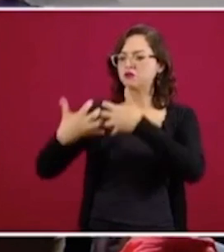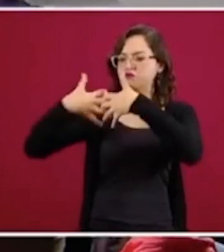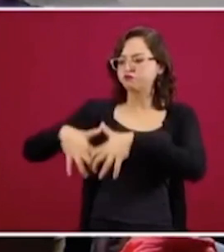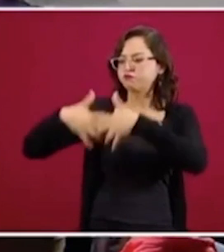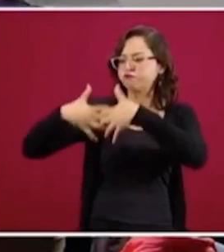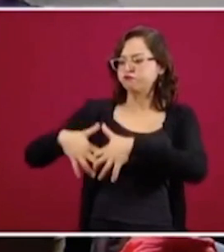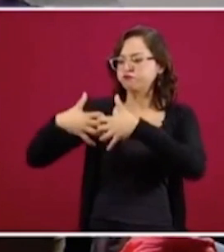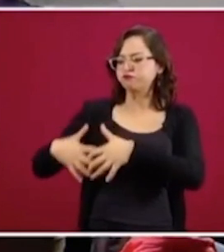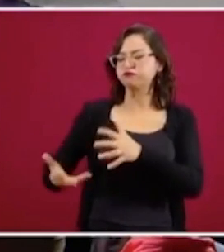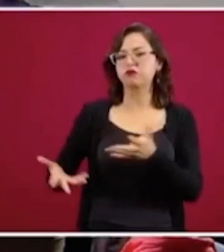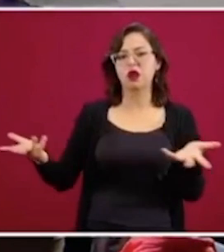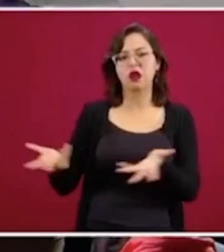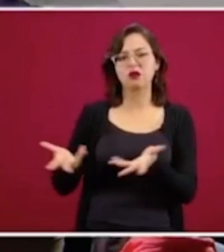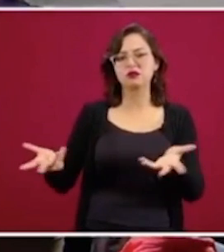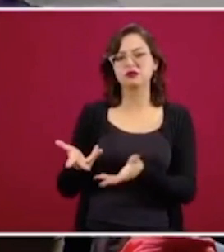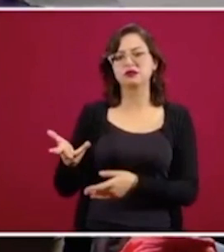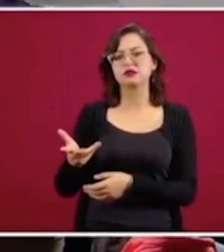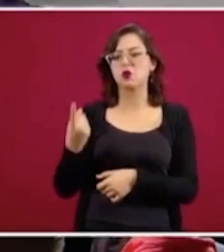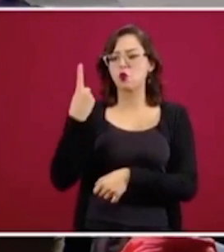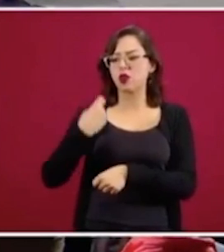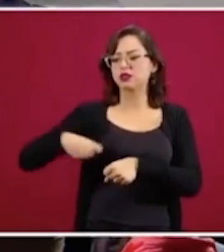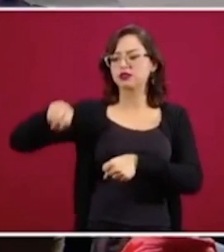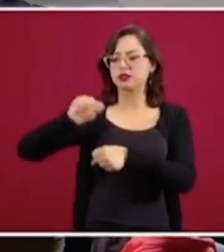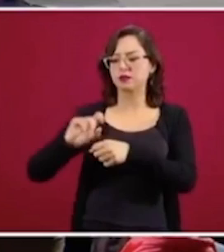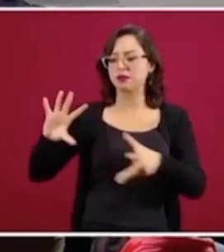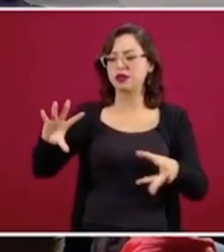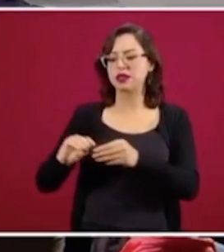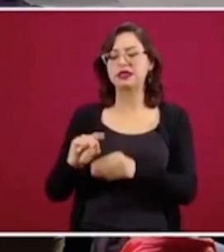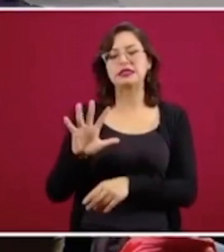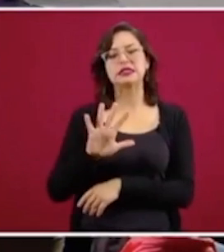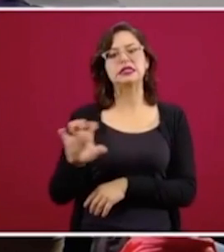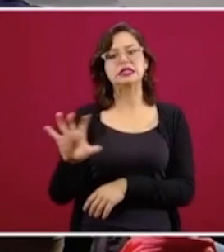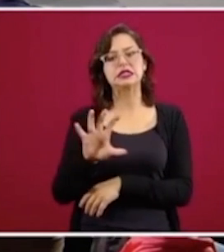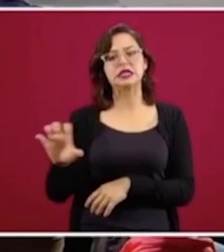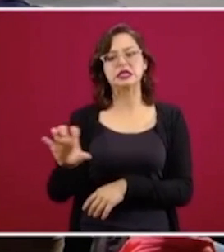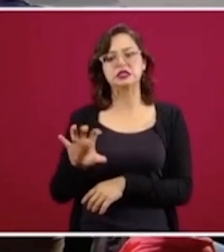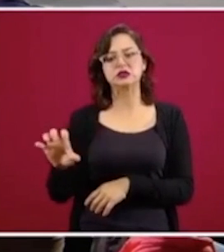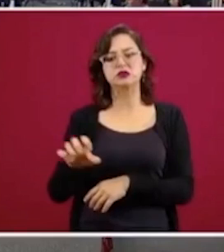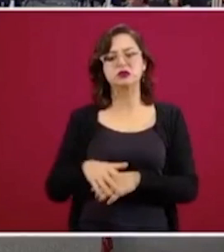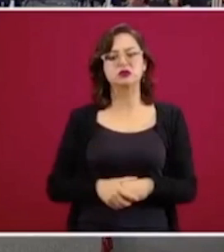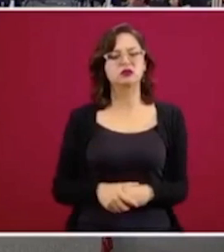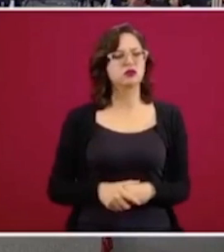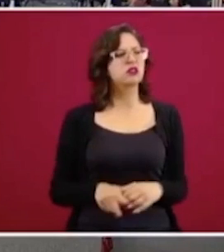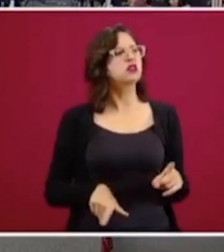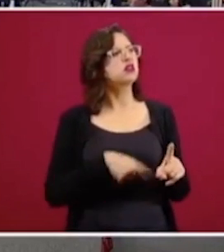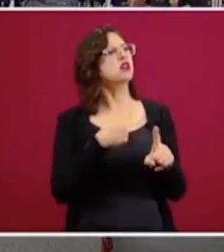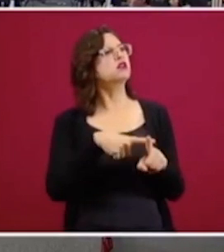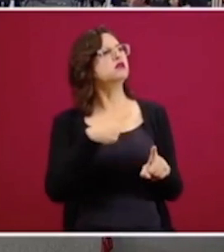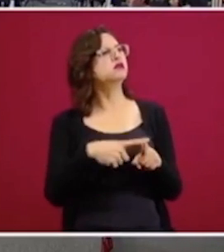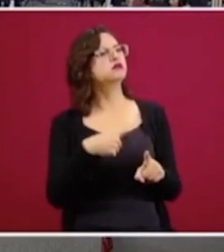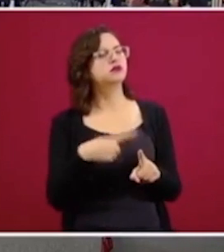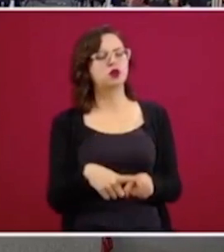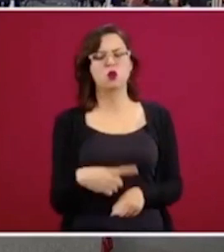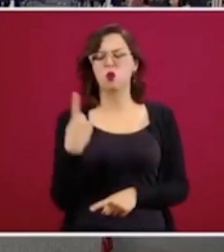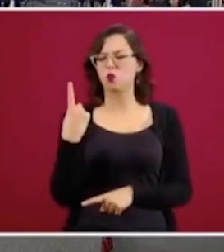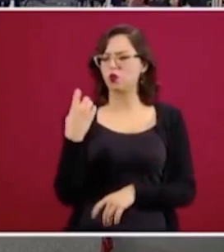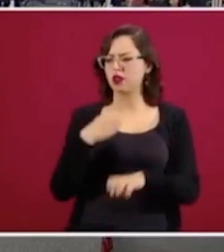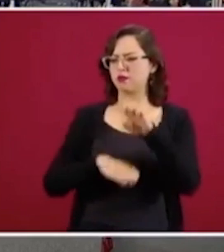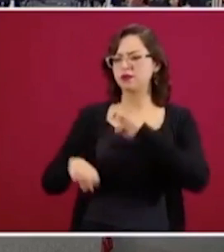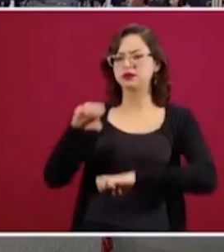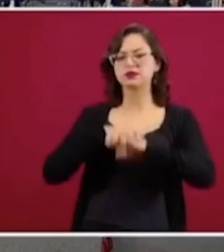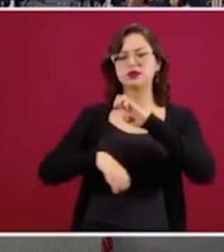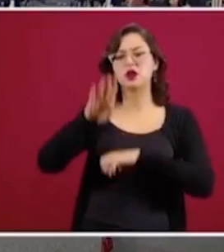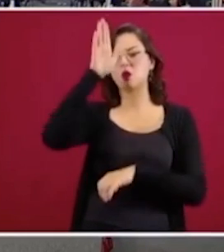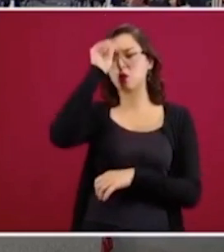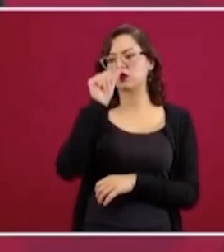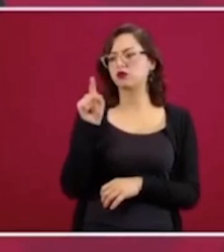por semana. ¿Quién los produciría? Es una empresa, este es un acuerdo que